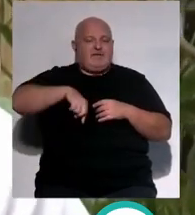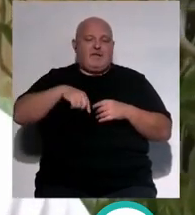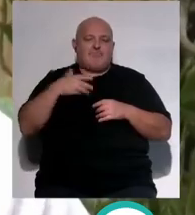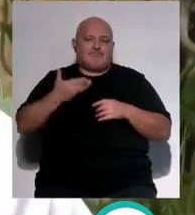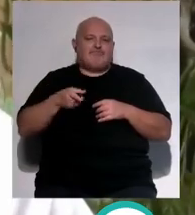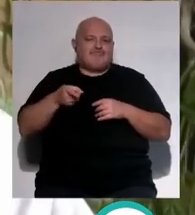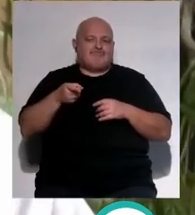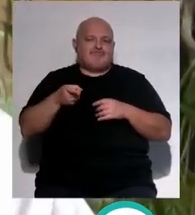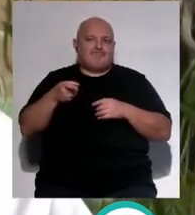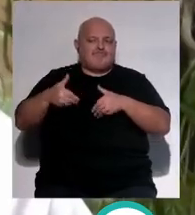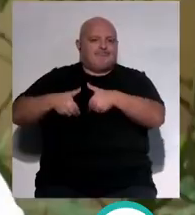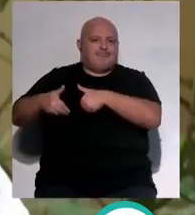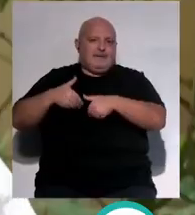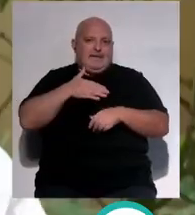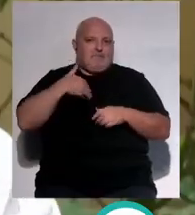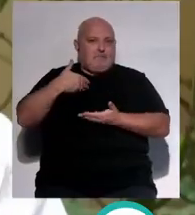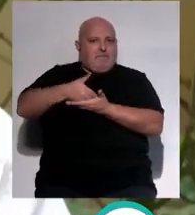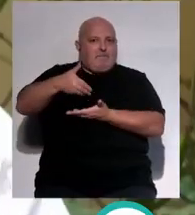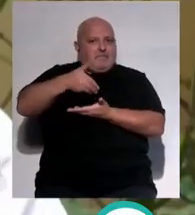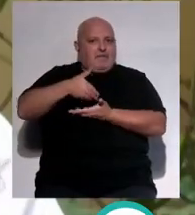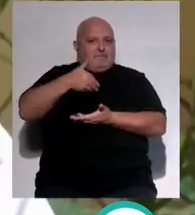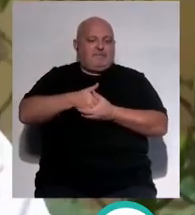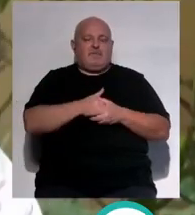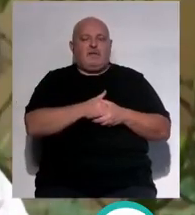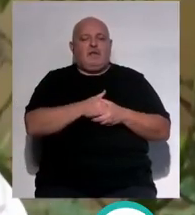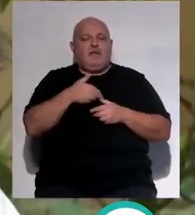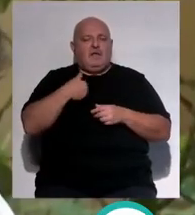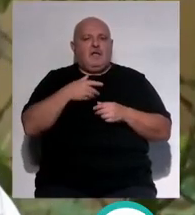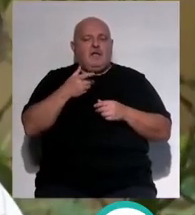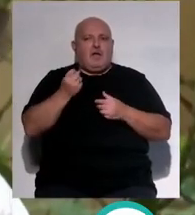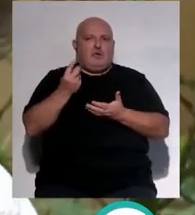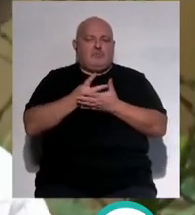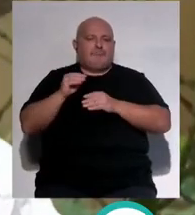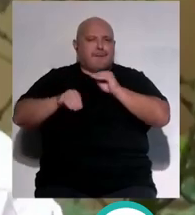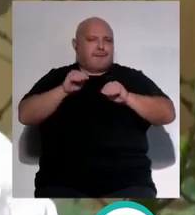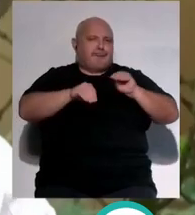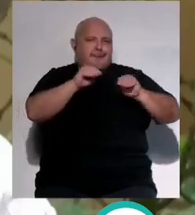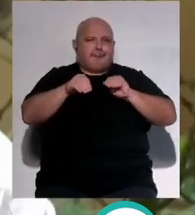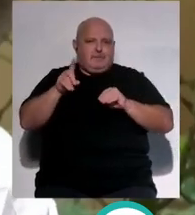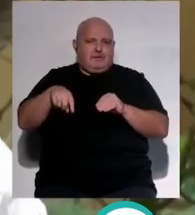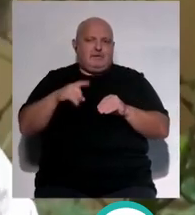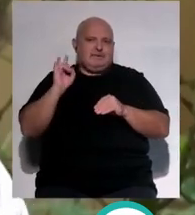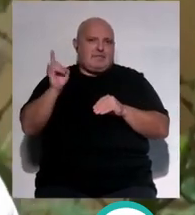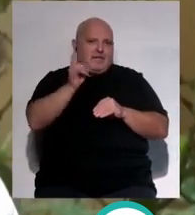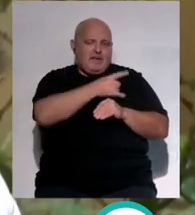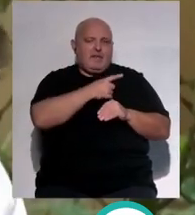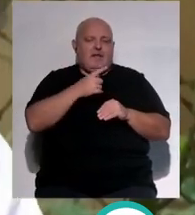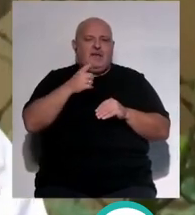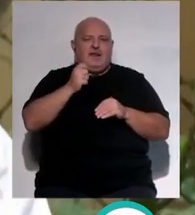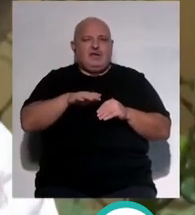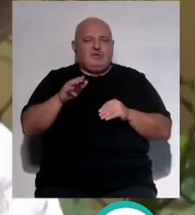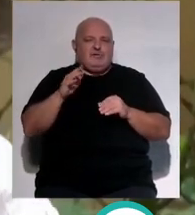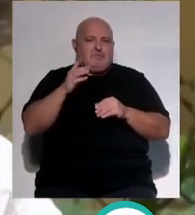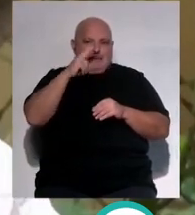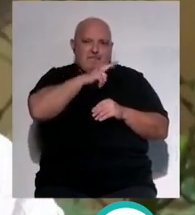importancia que tienen y son los que nos reclaman. Y nosotros vacunamos y haremos la recaptación activa. Es decir, iremos llamando a los niños